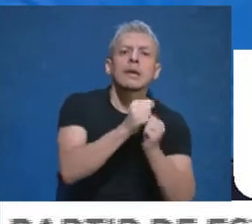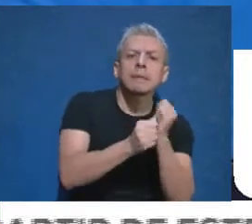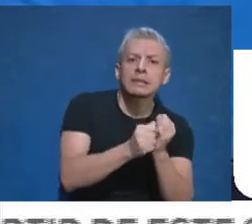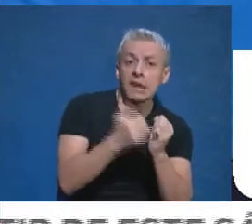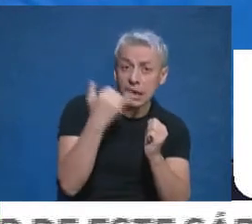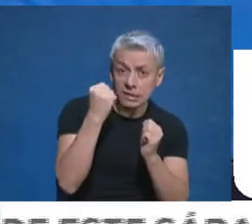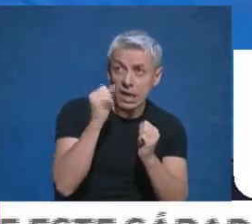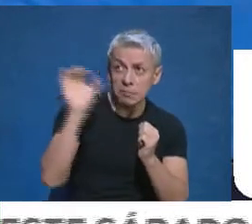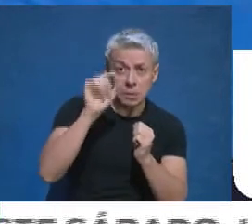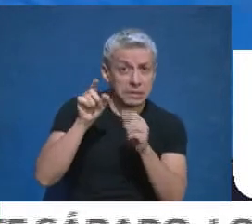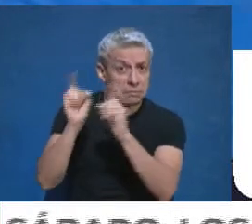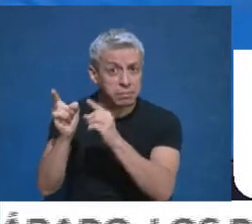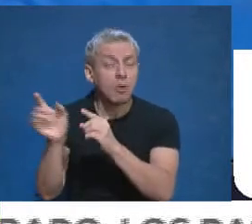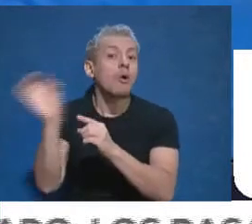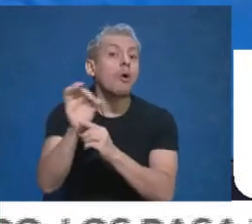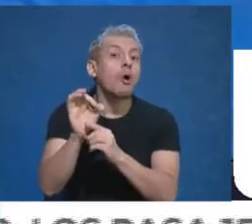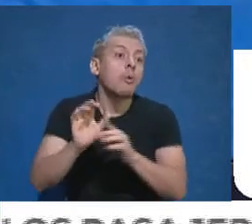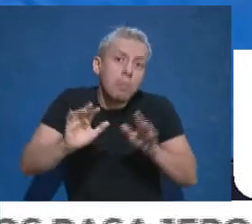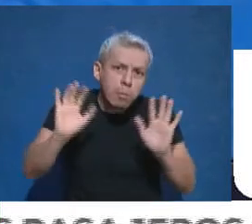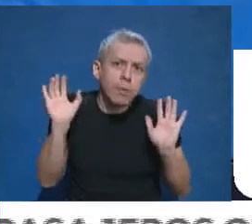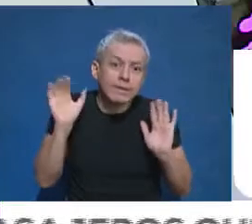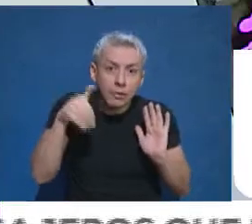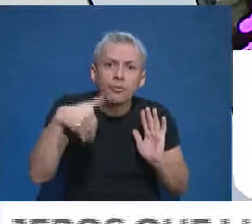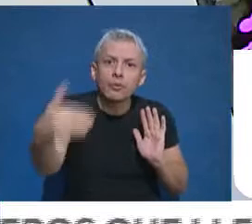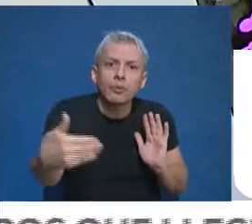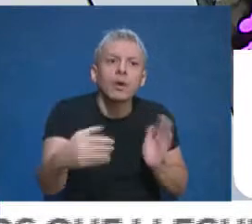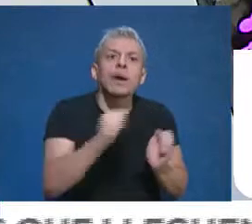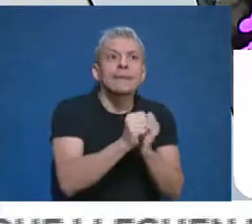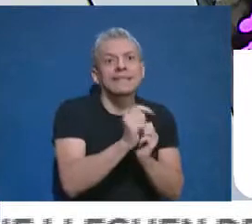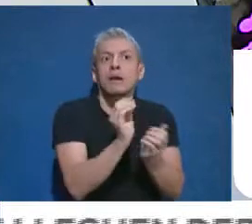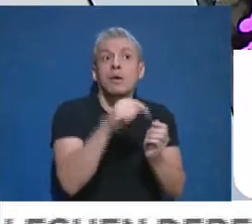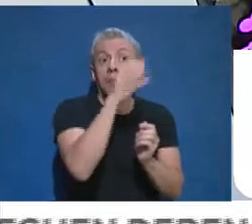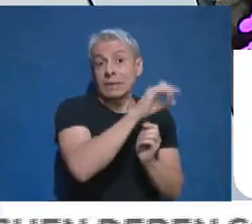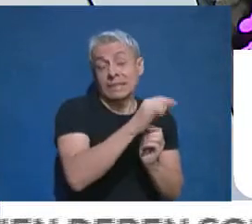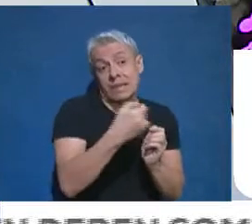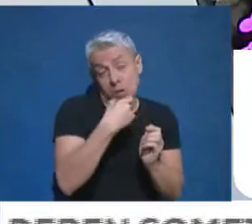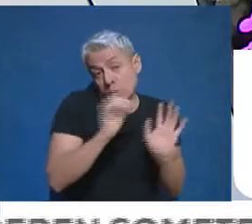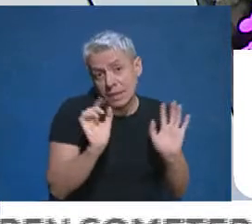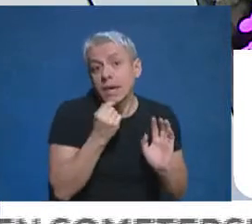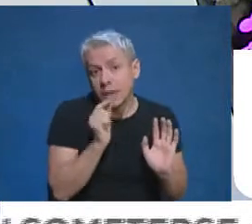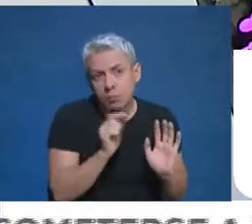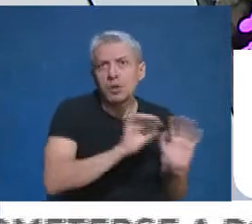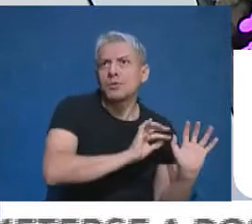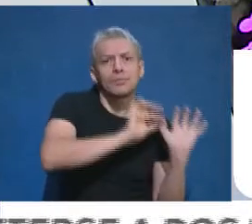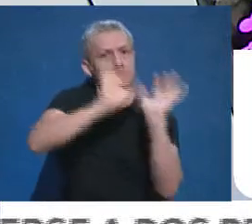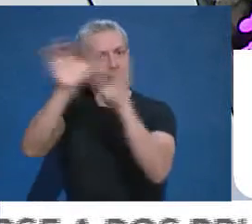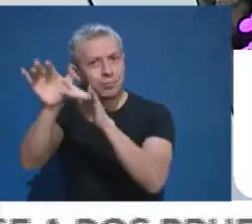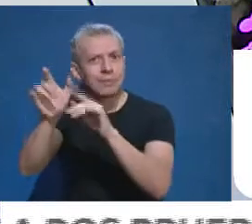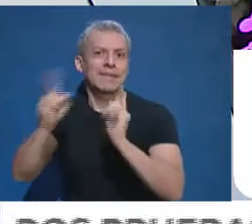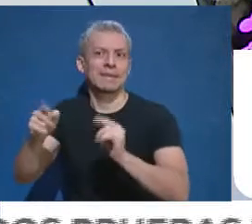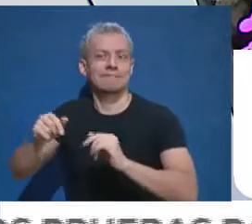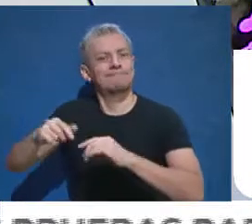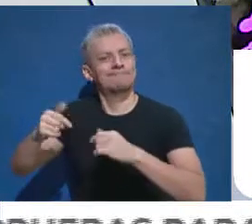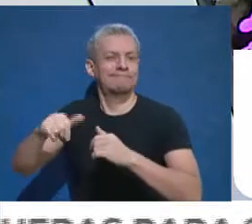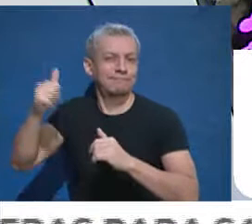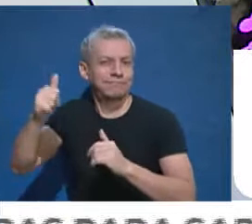radicadas en esas provincias o la posibilidad de que empresas de otras provincias como el Mendoza se puedan trasladar y radicarse